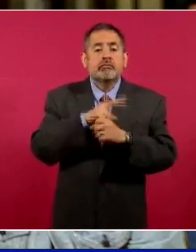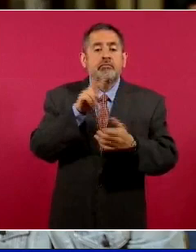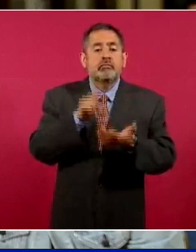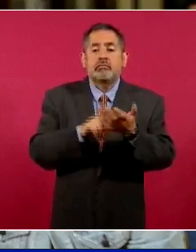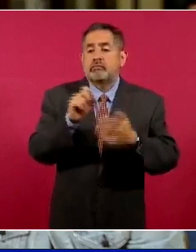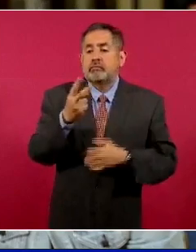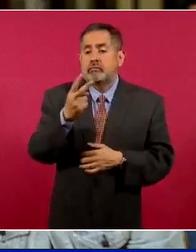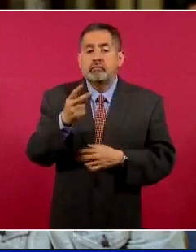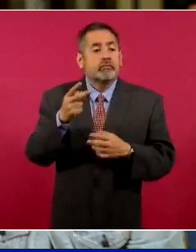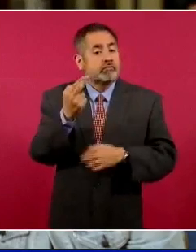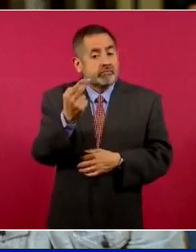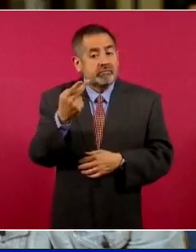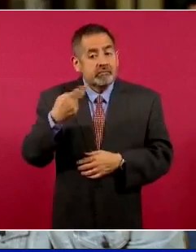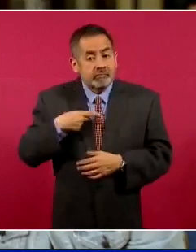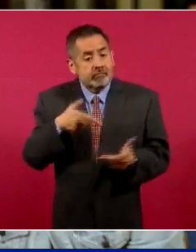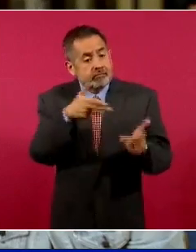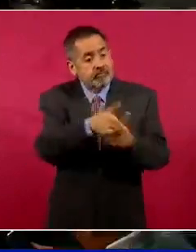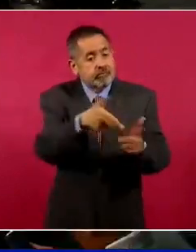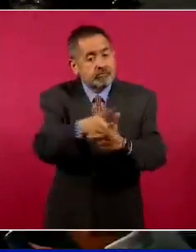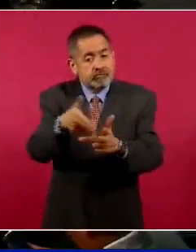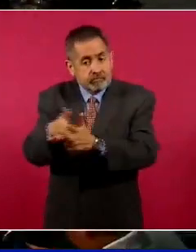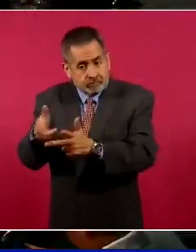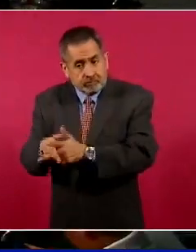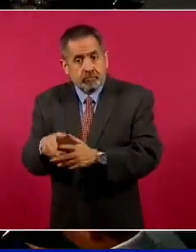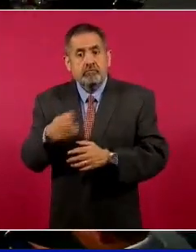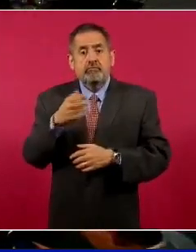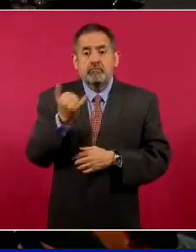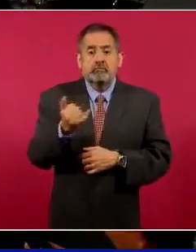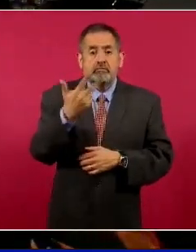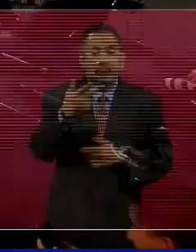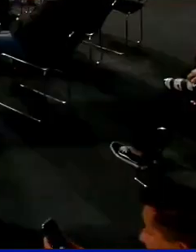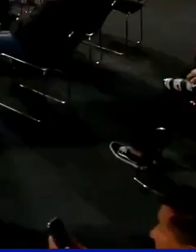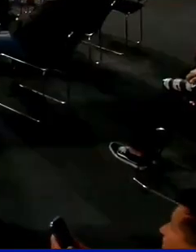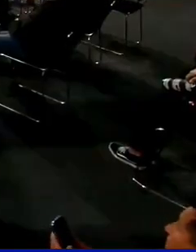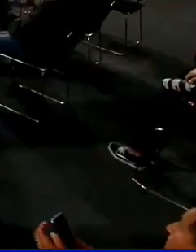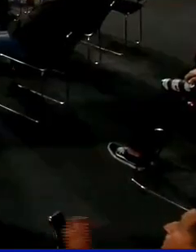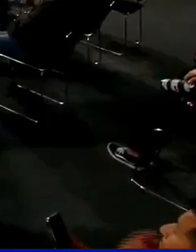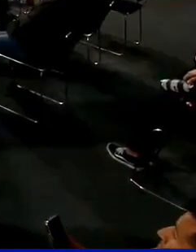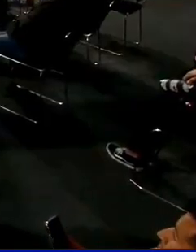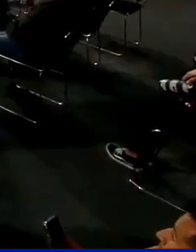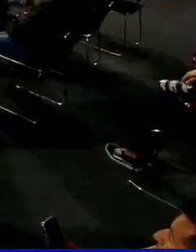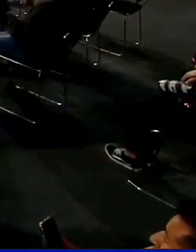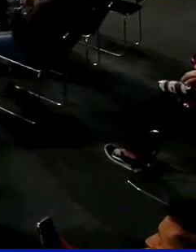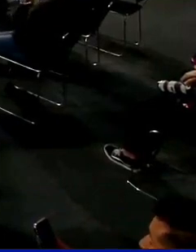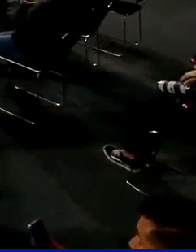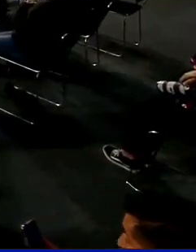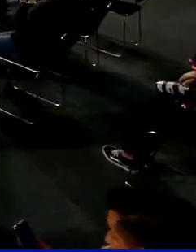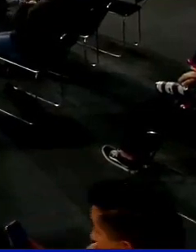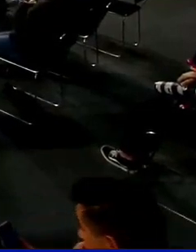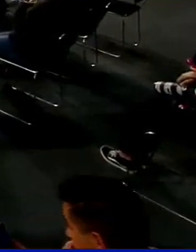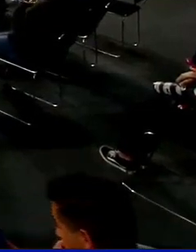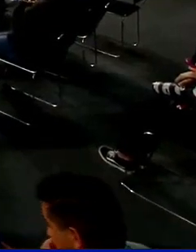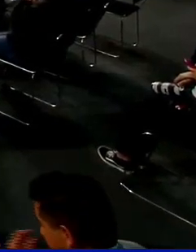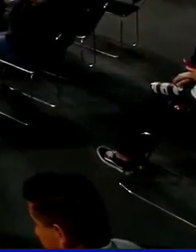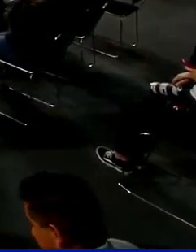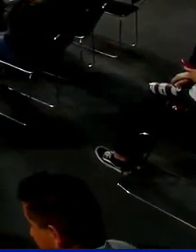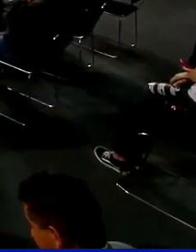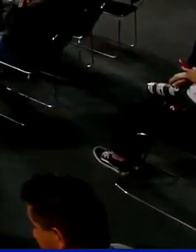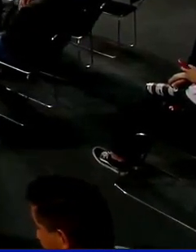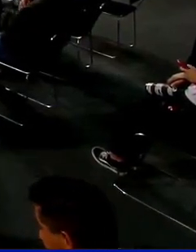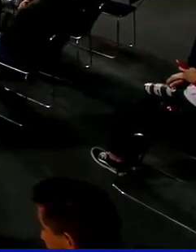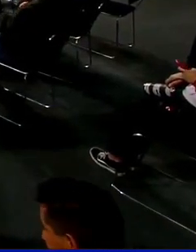25 casos de asesinatos y ocho de desapariciones. Muchas gracias. Pues nosotros estamos en contra de los